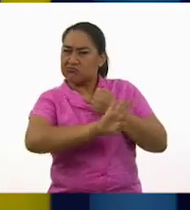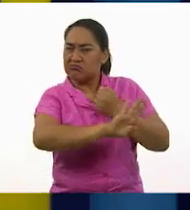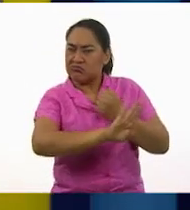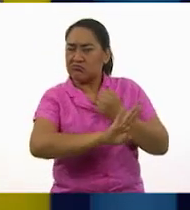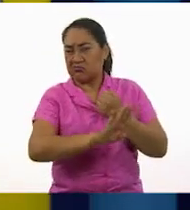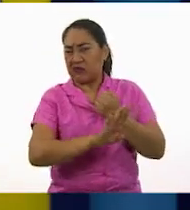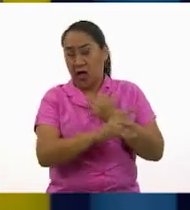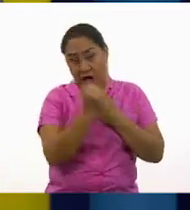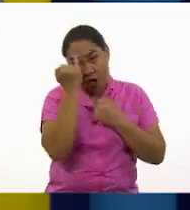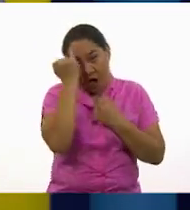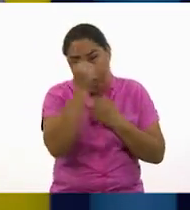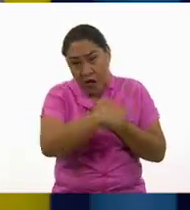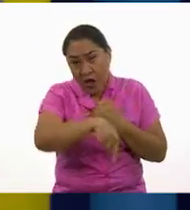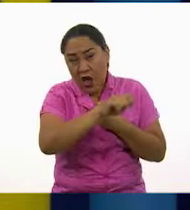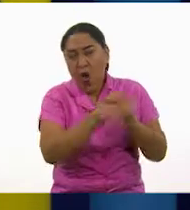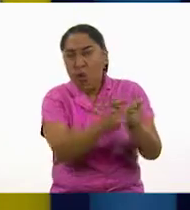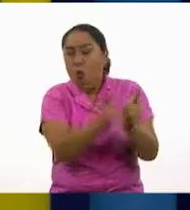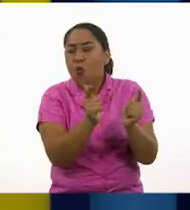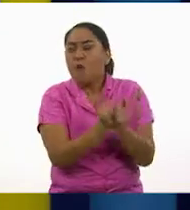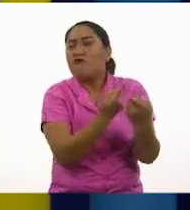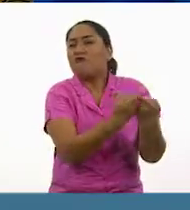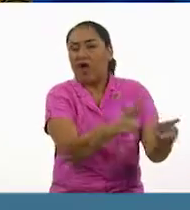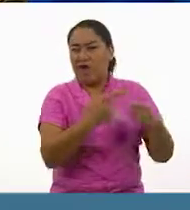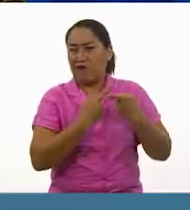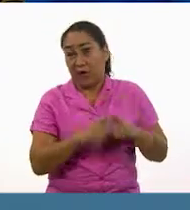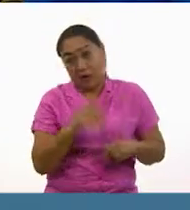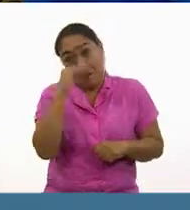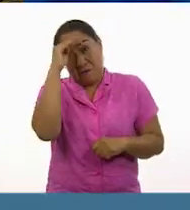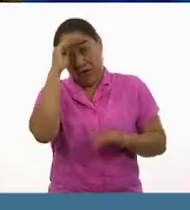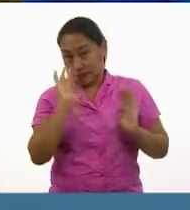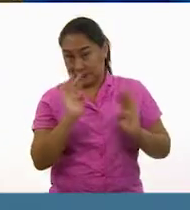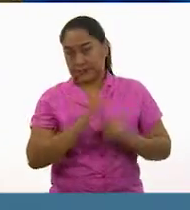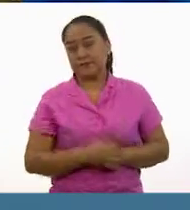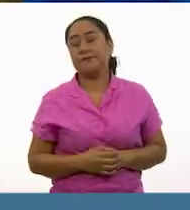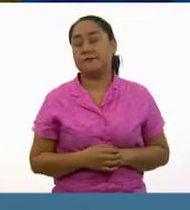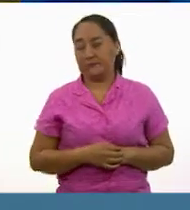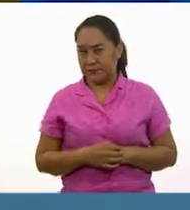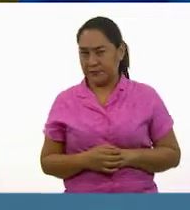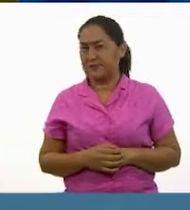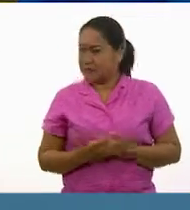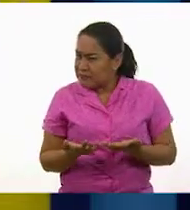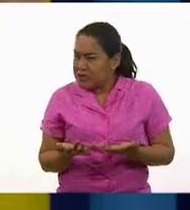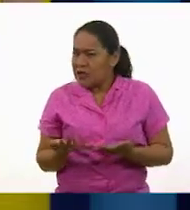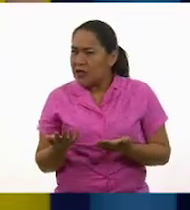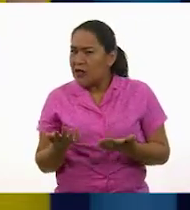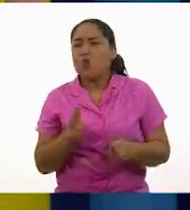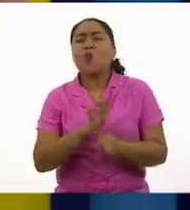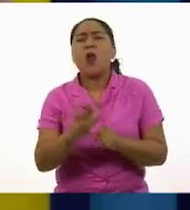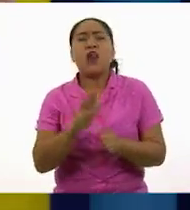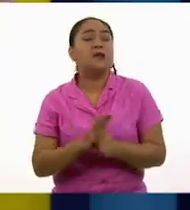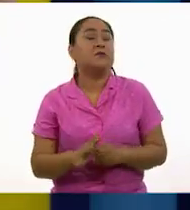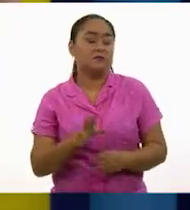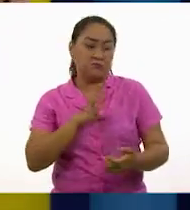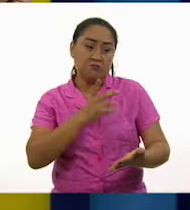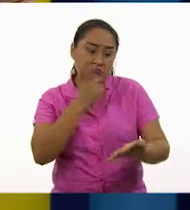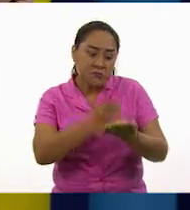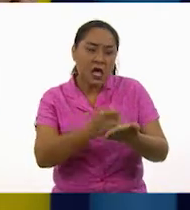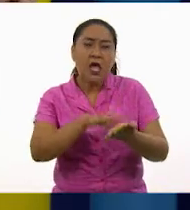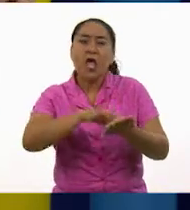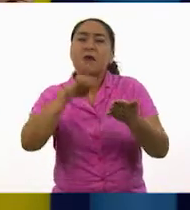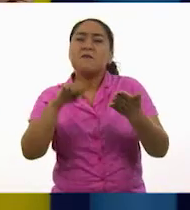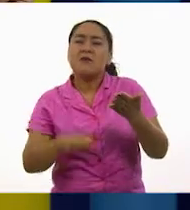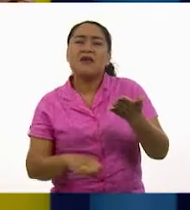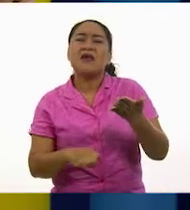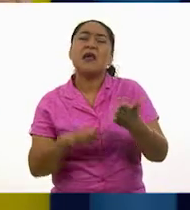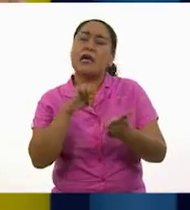por pertenecer a un grupo social diferente. ¿Sí? ¿Como cuáles? Venía un ejemplo de cómo se trata